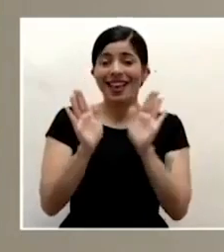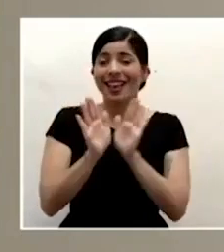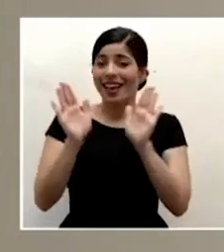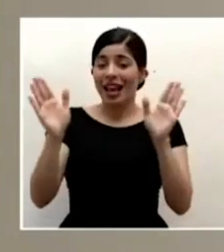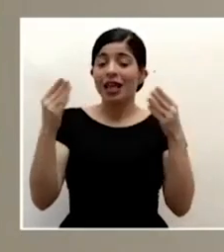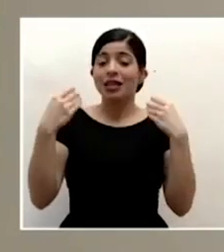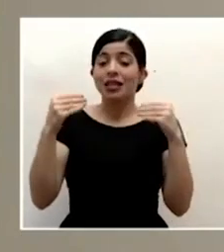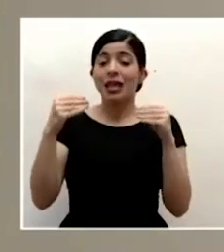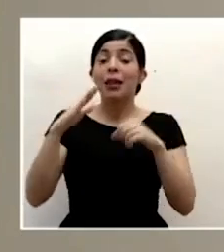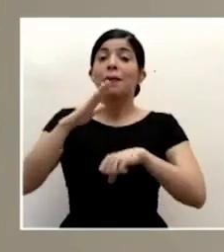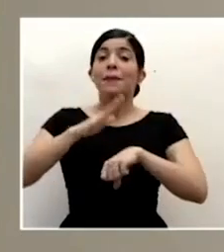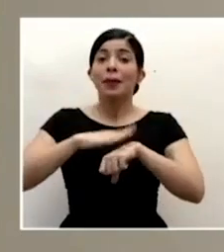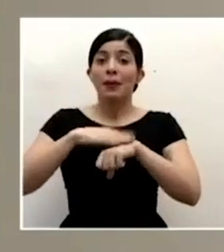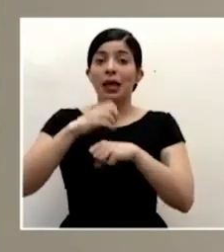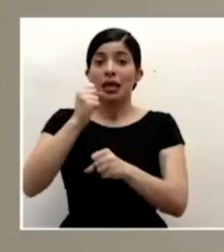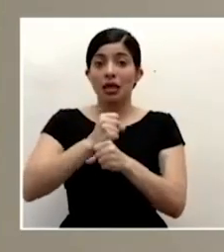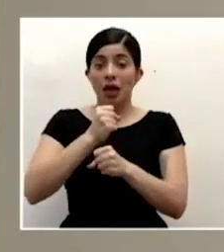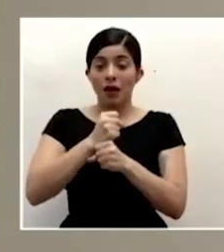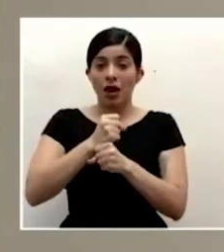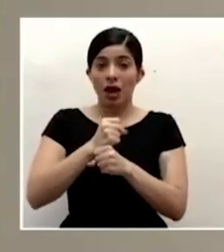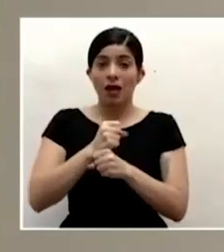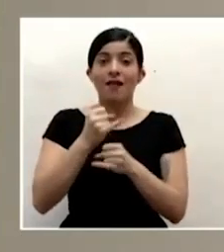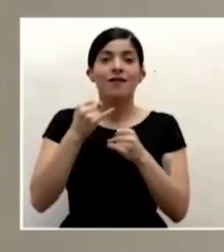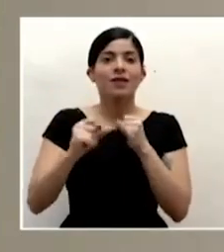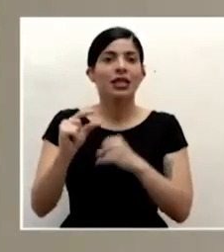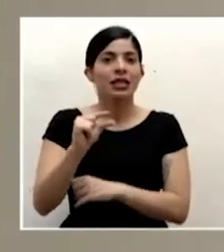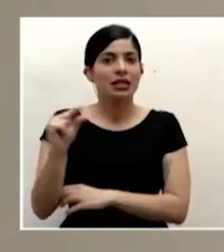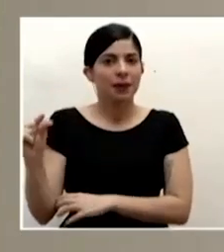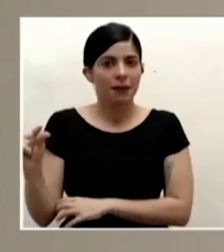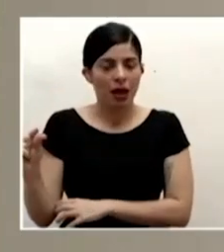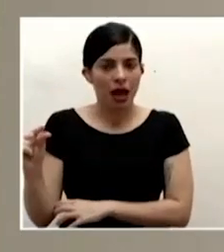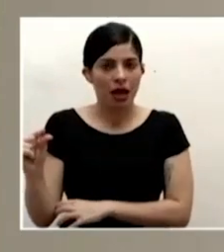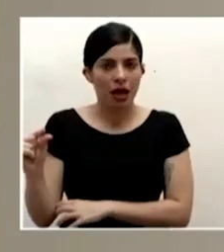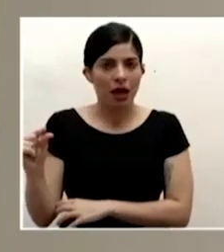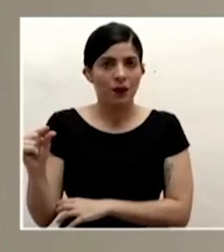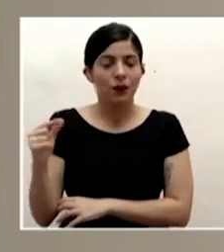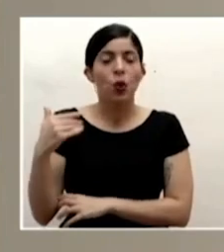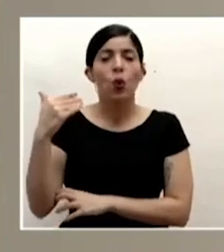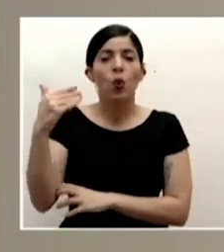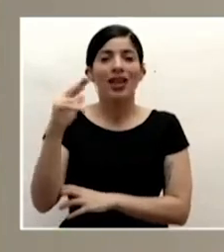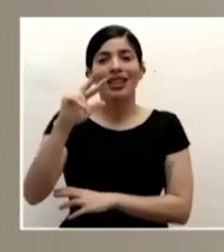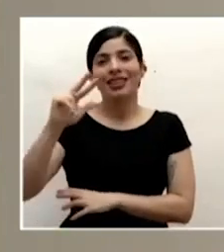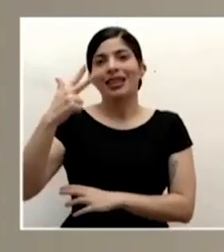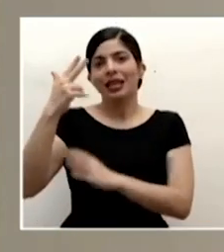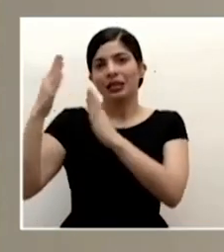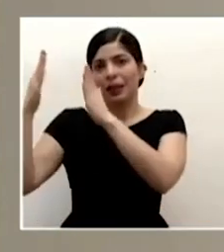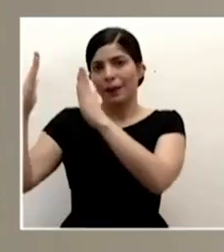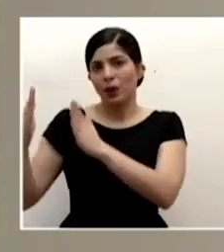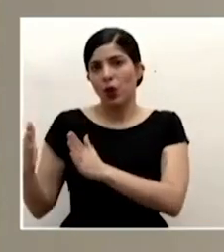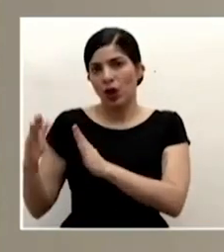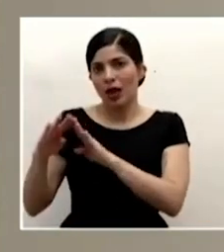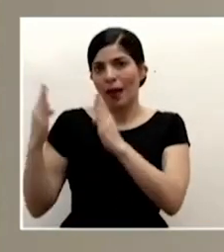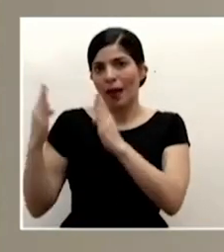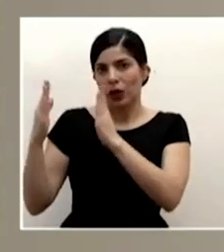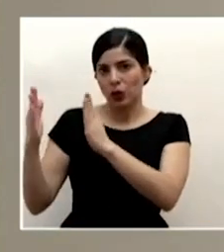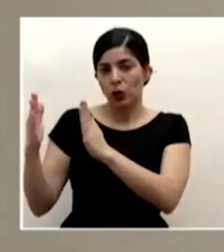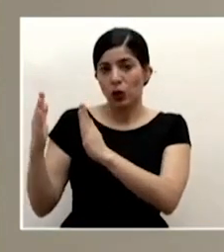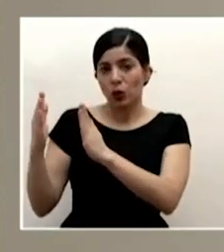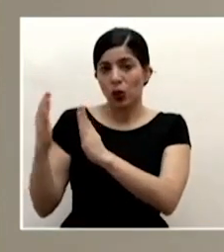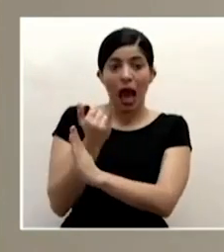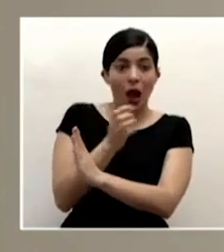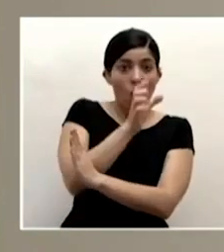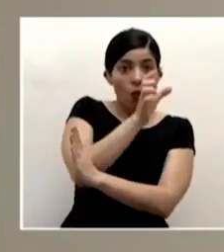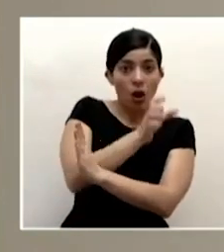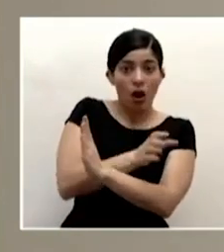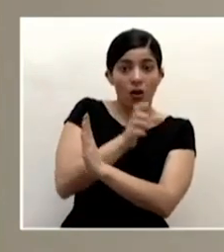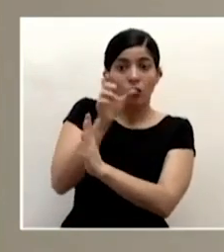se le va a permitir funcionar en fin de semana a partir del tercer bloque de apertura en este momento